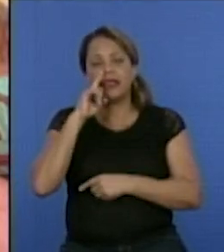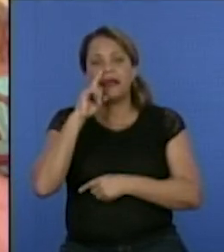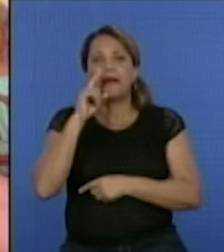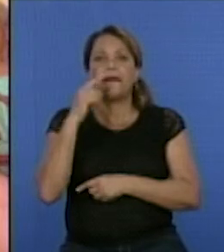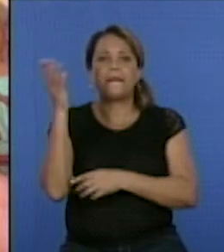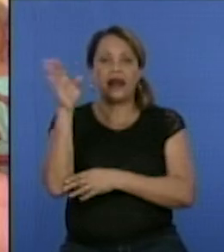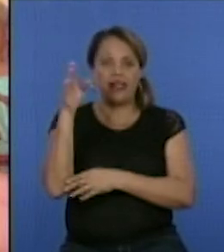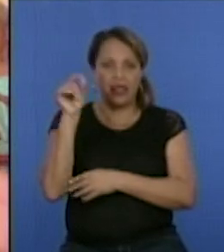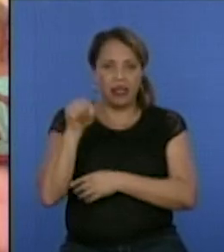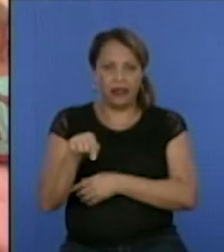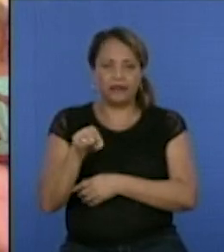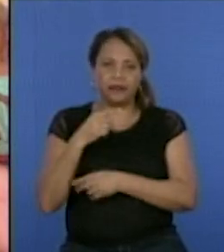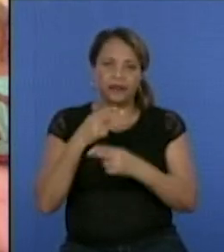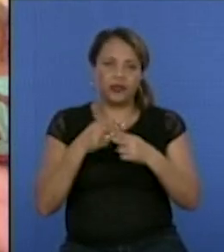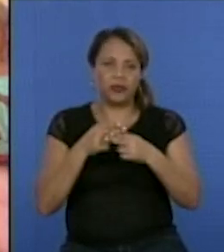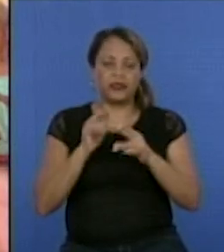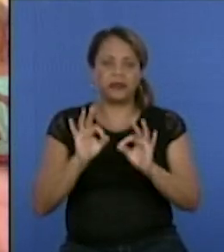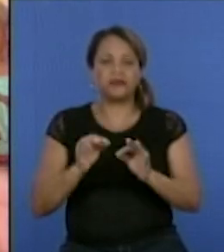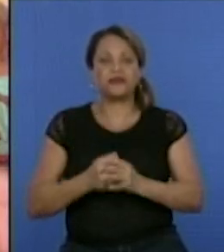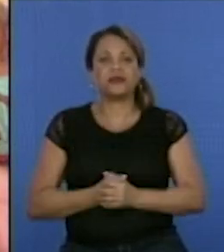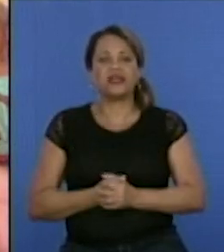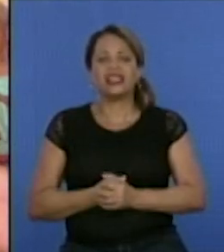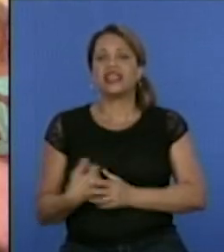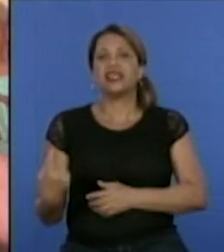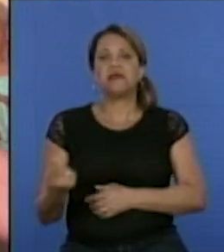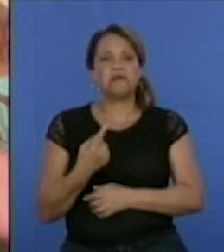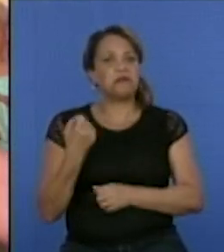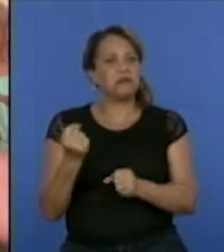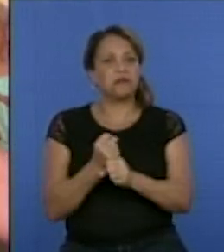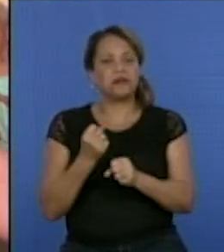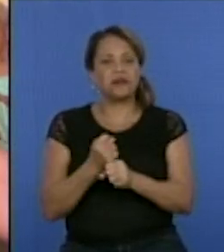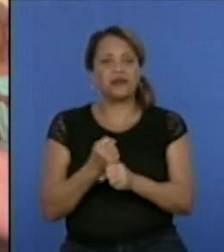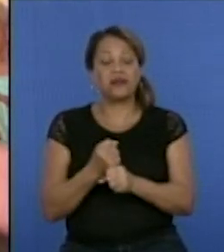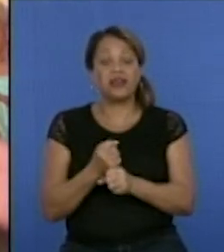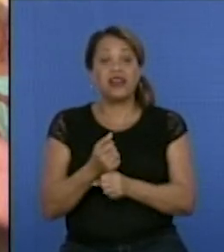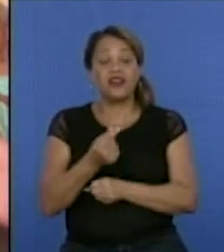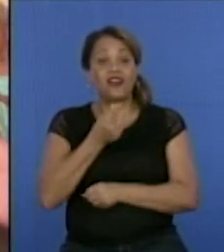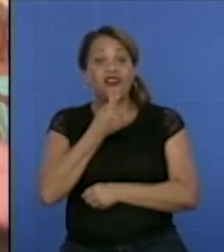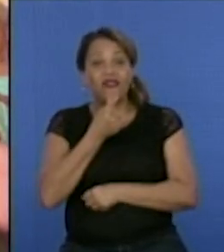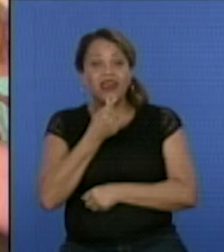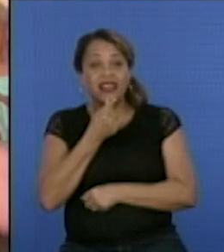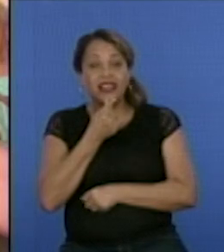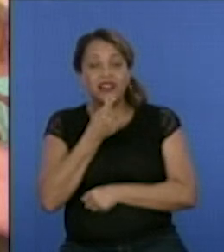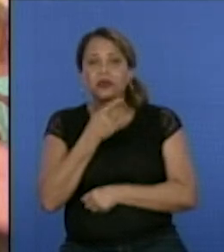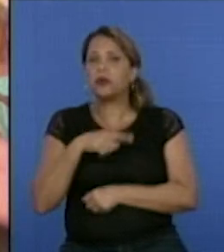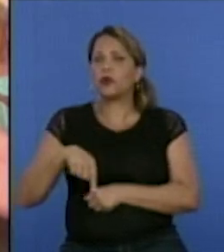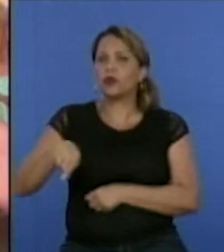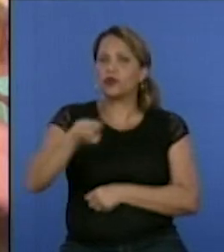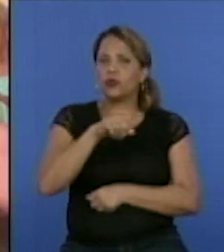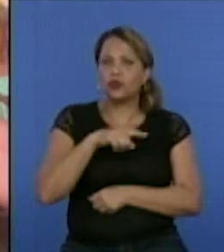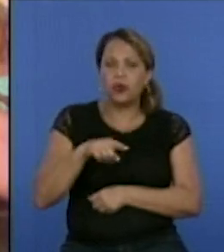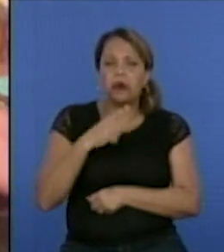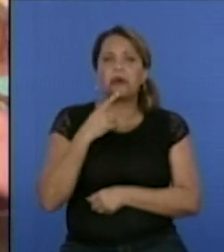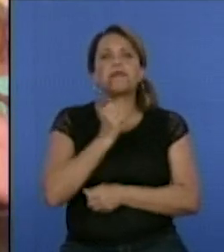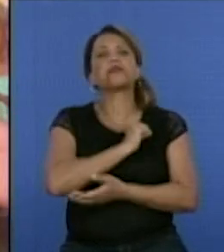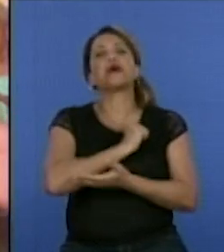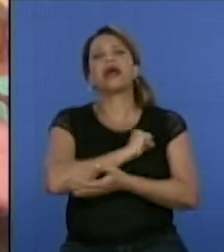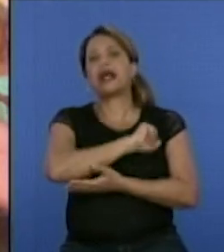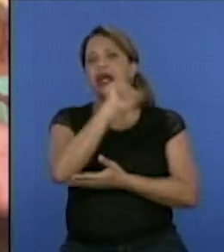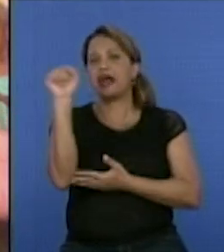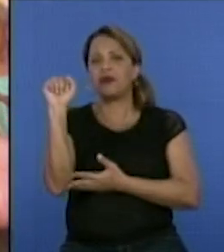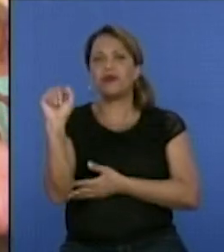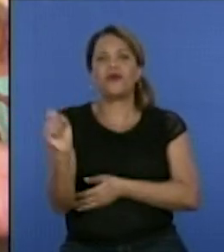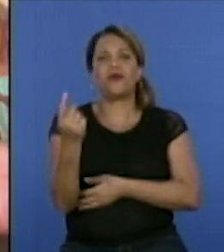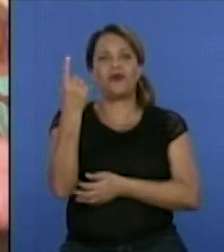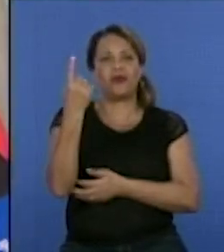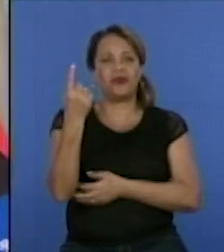el honor y la distinción de que dentro de todos ellos ganó uno de